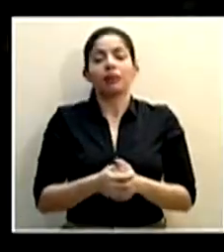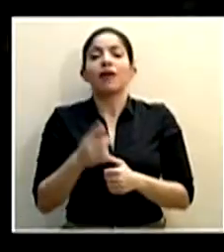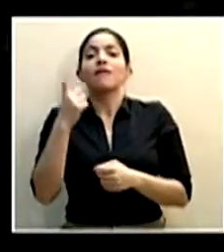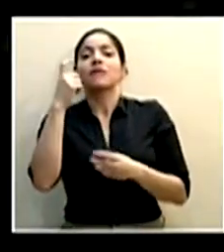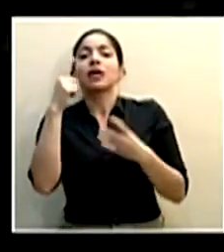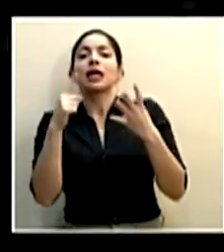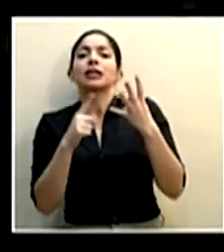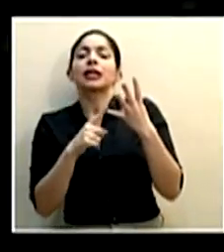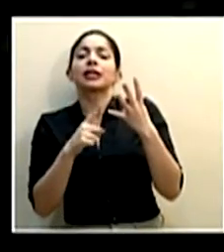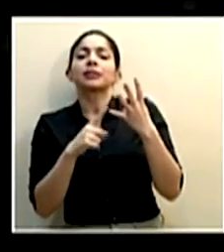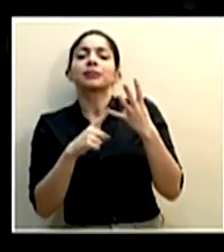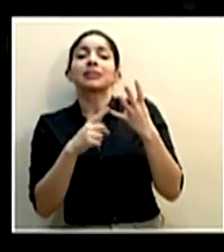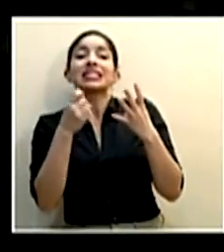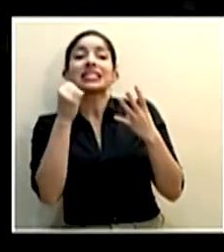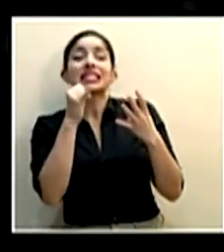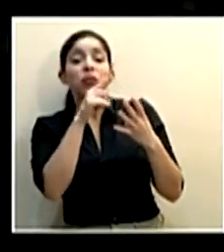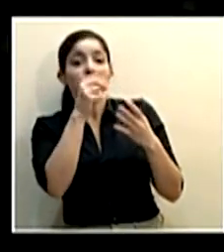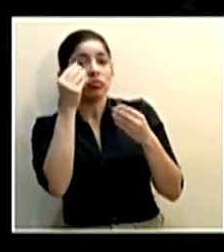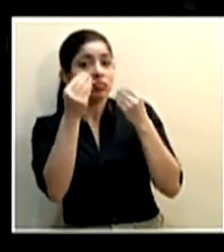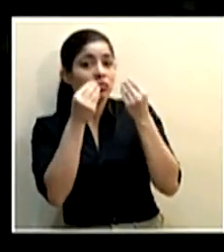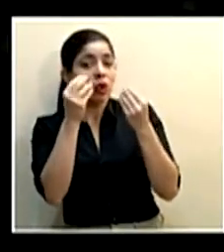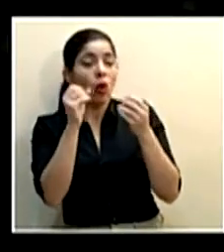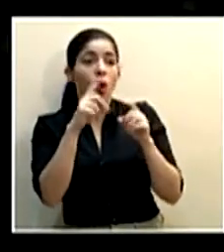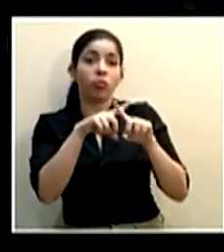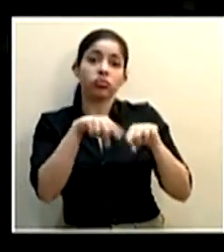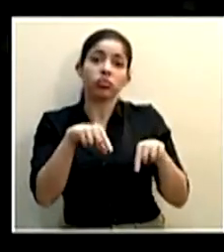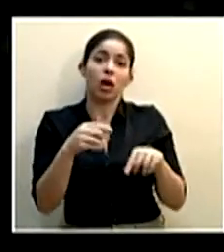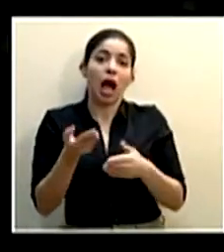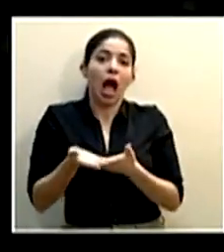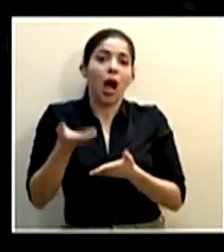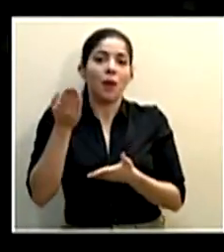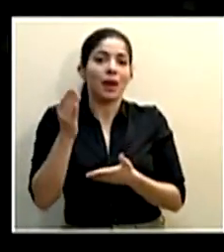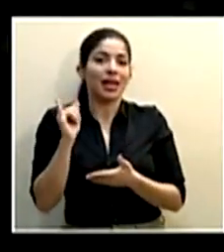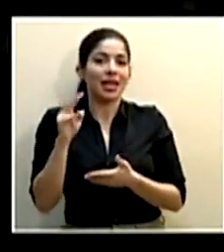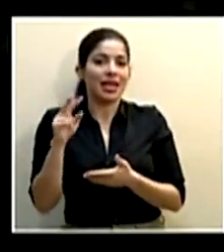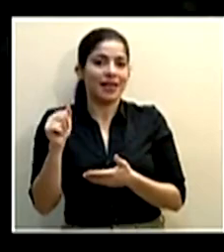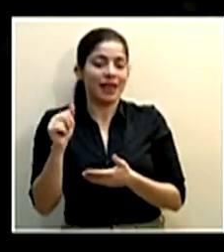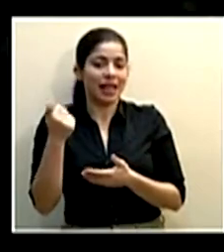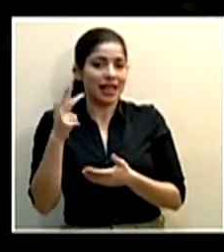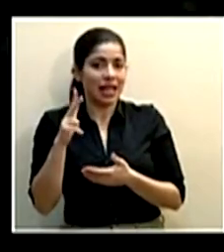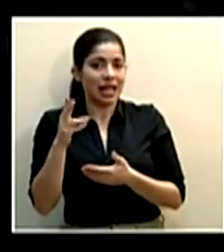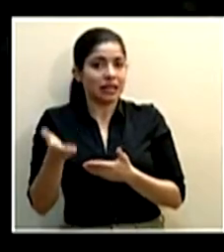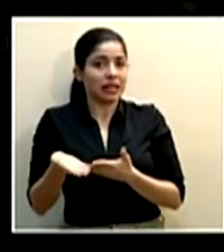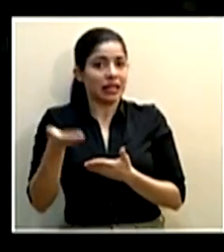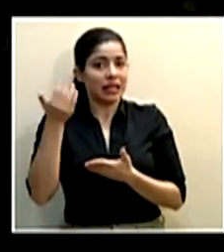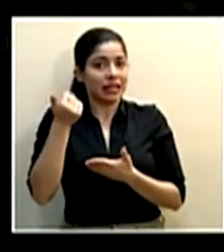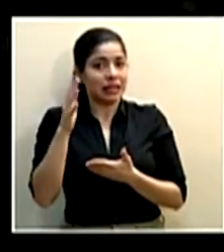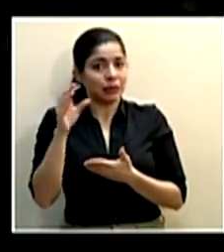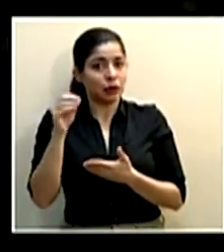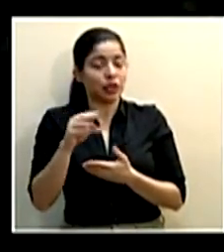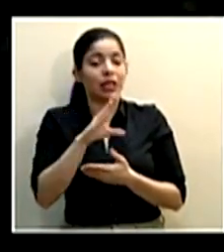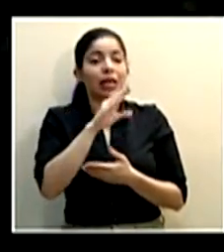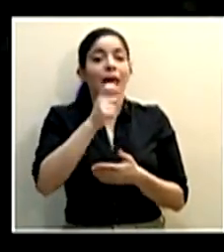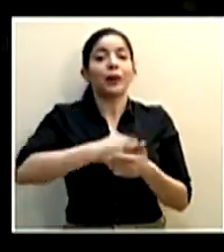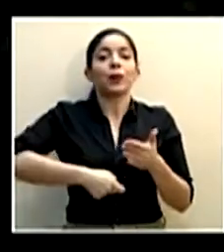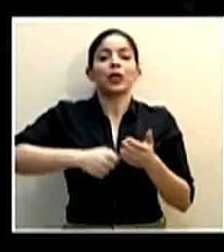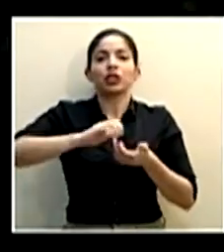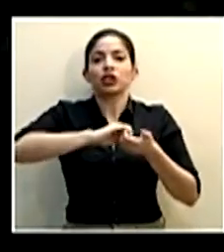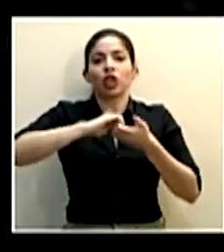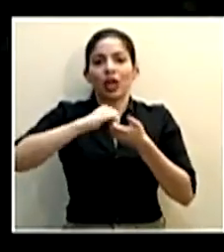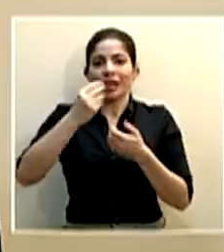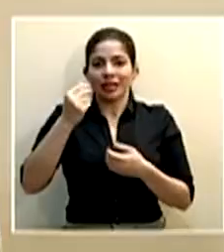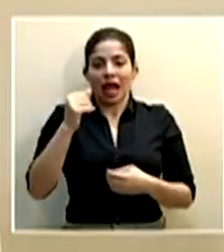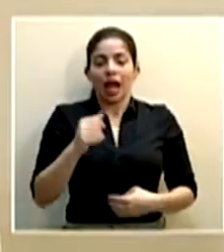pendiente si valoran o descartan el aumento al IVA de un 3 a un 15 por ciento y el impuesto solidario a los